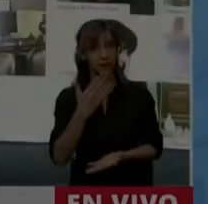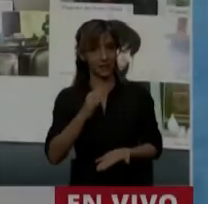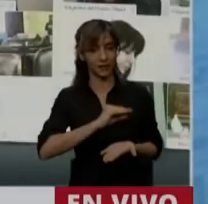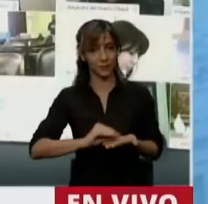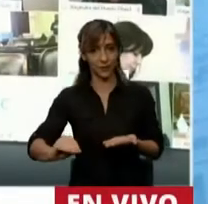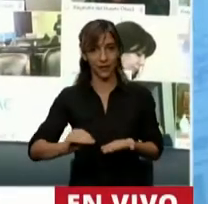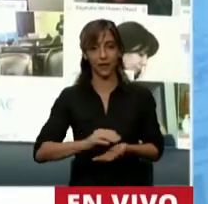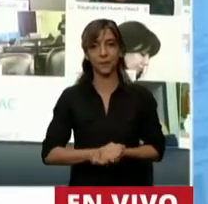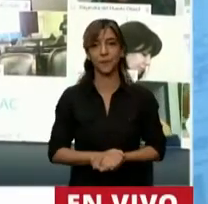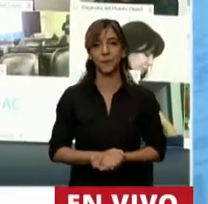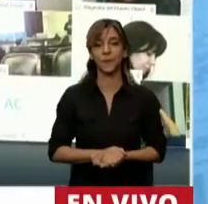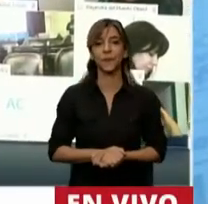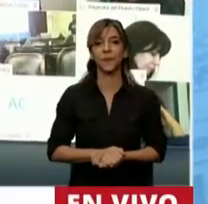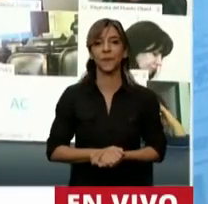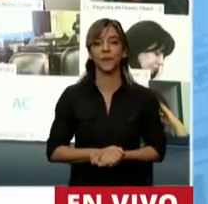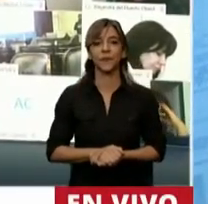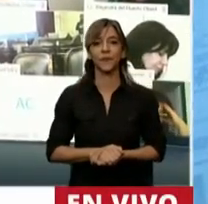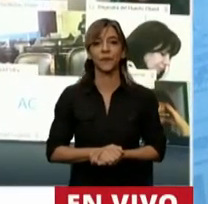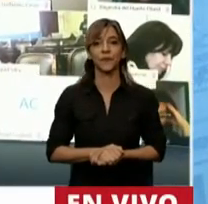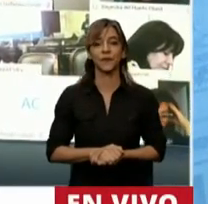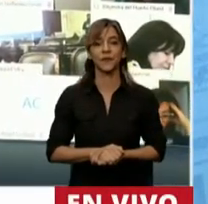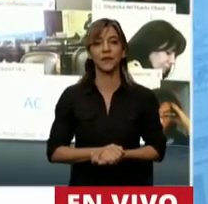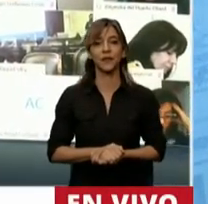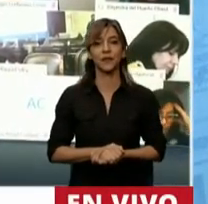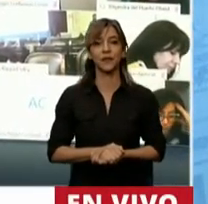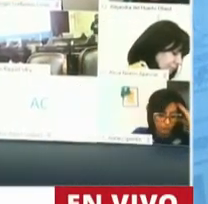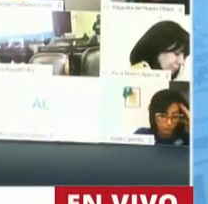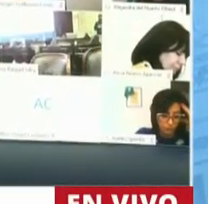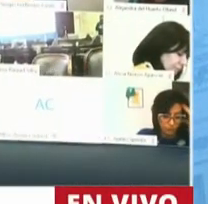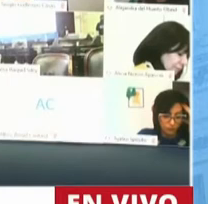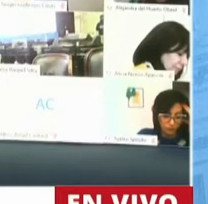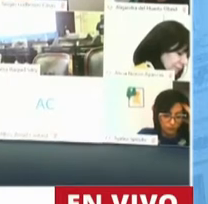Tiene la palabra el diputado Germán Martínez.